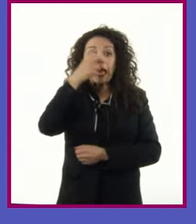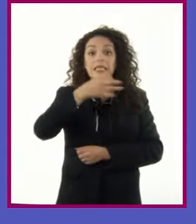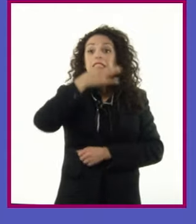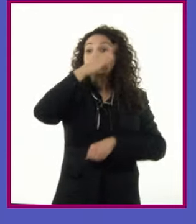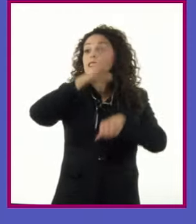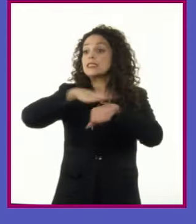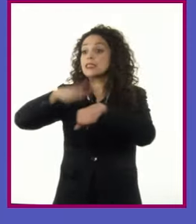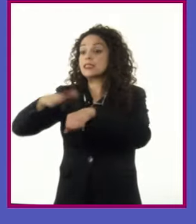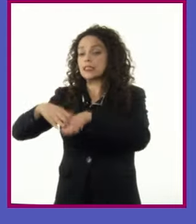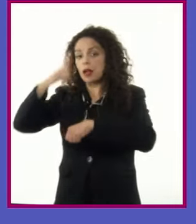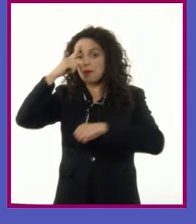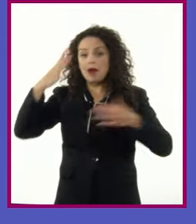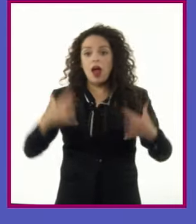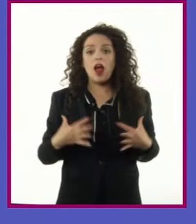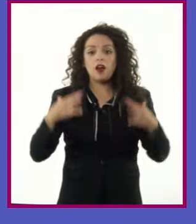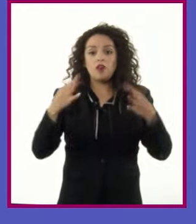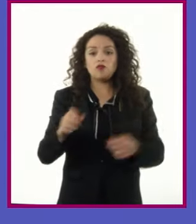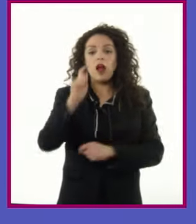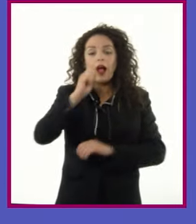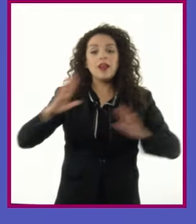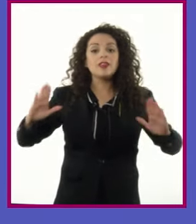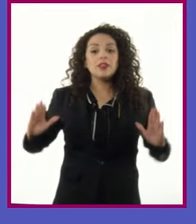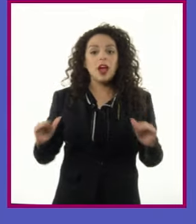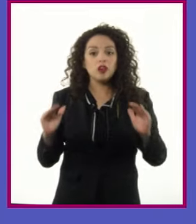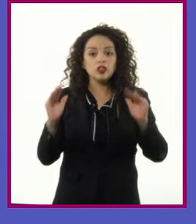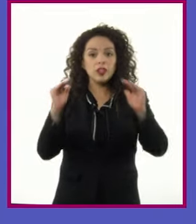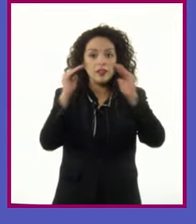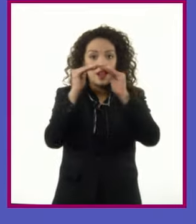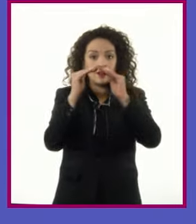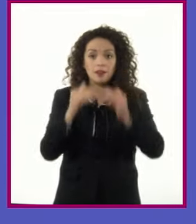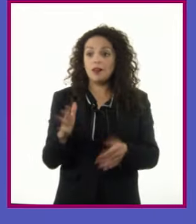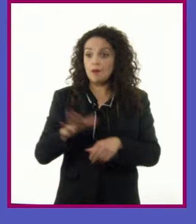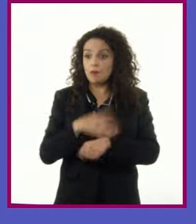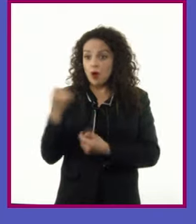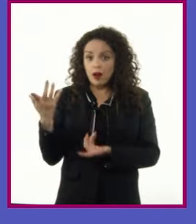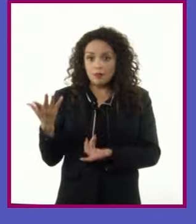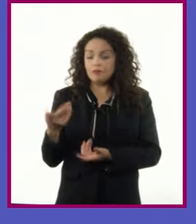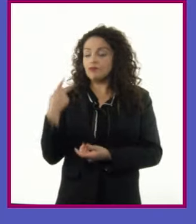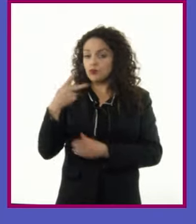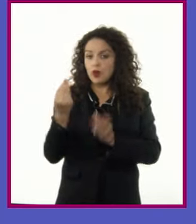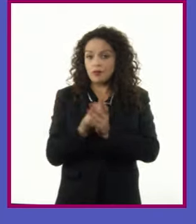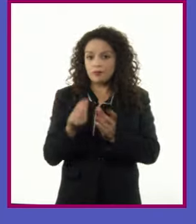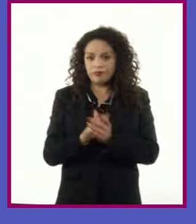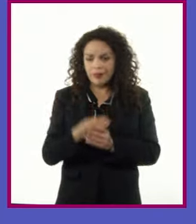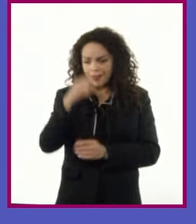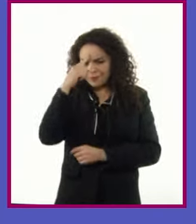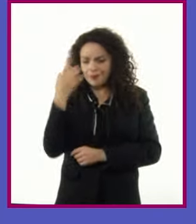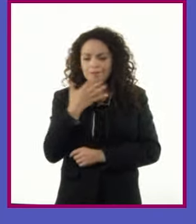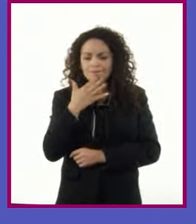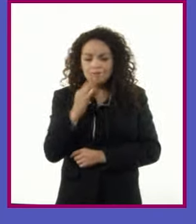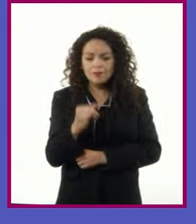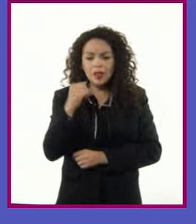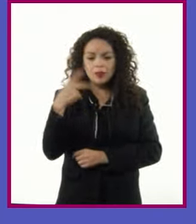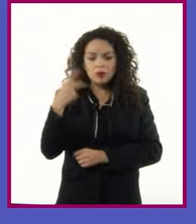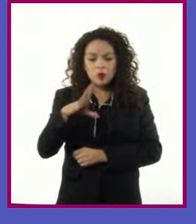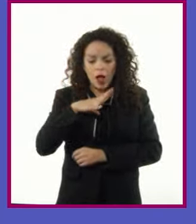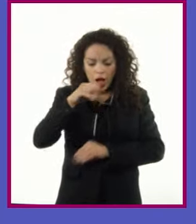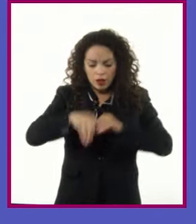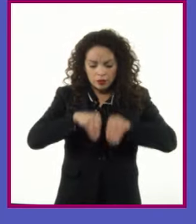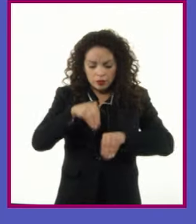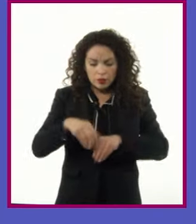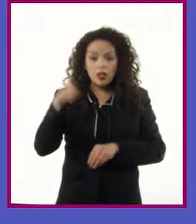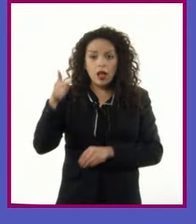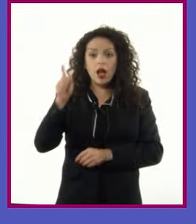para la fundación de Tenochtitlan Por su simpleza y propiedades Esta planta, oriunda de América,